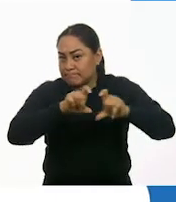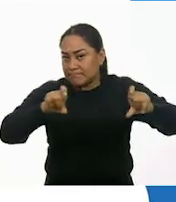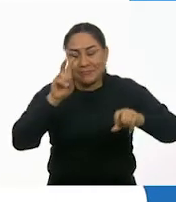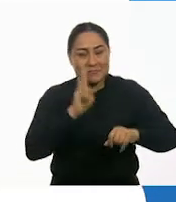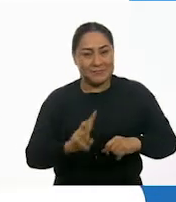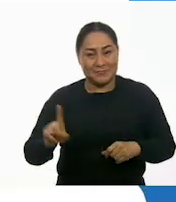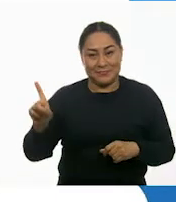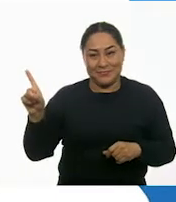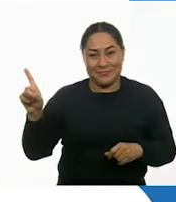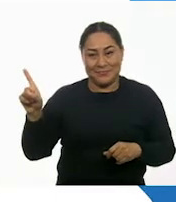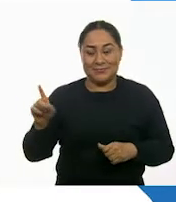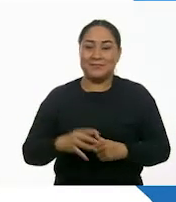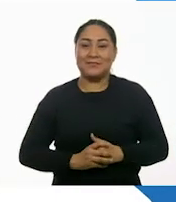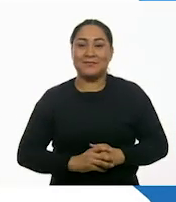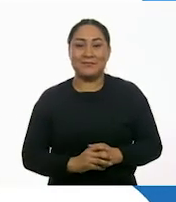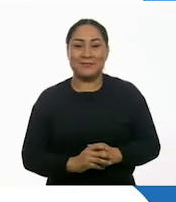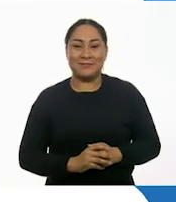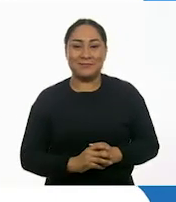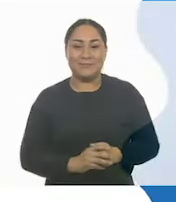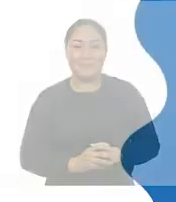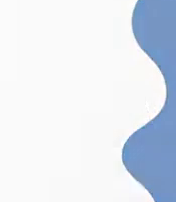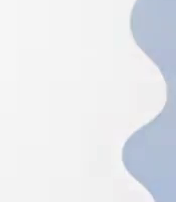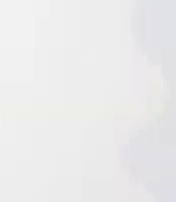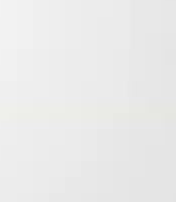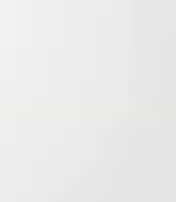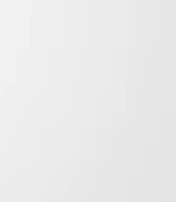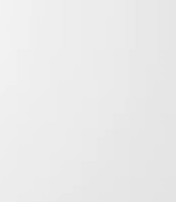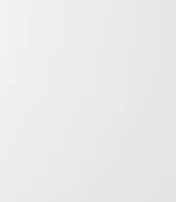.cep.gov.mx.